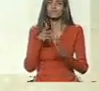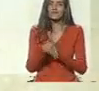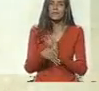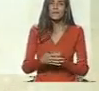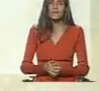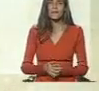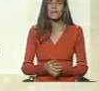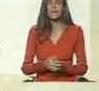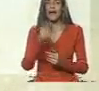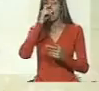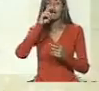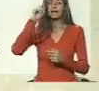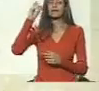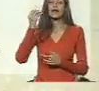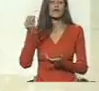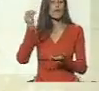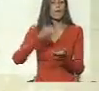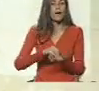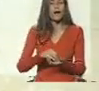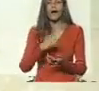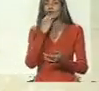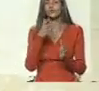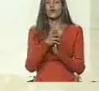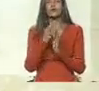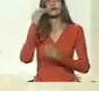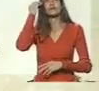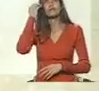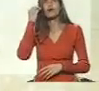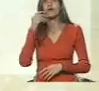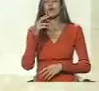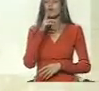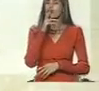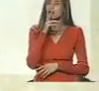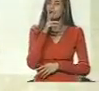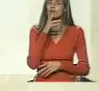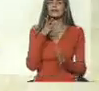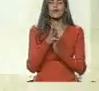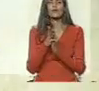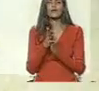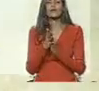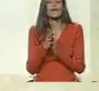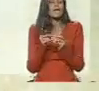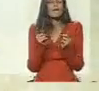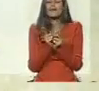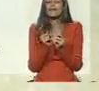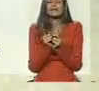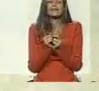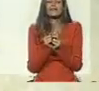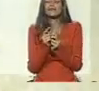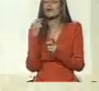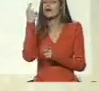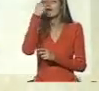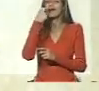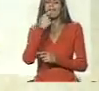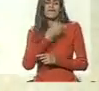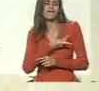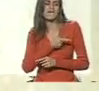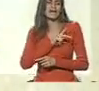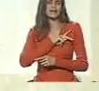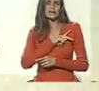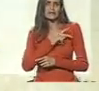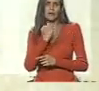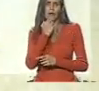aniversario más de esa represión terrible, de ese pedacito del rostro del fascismo